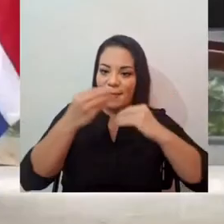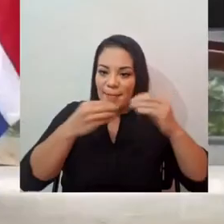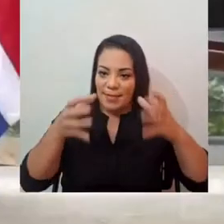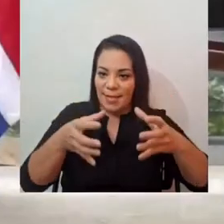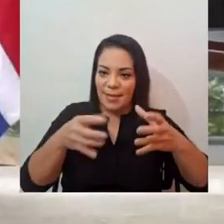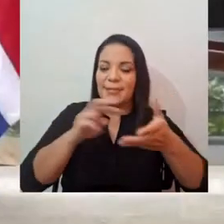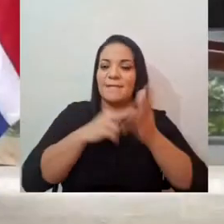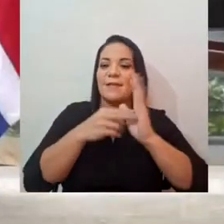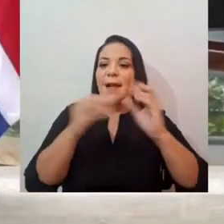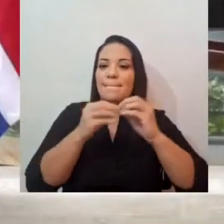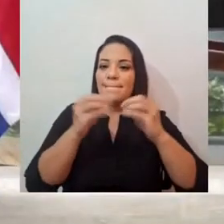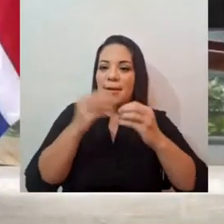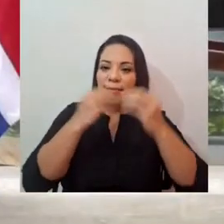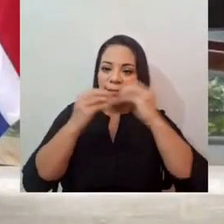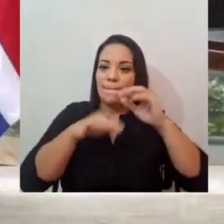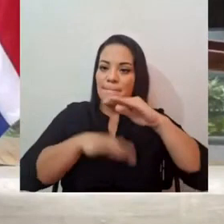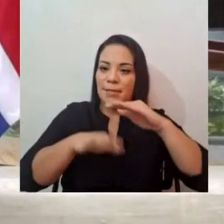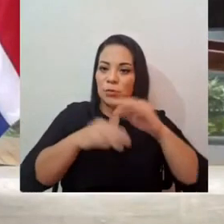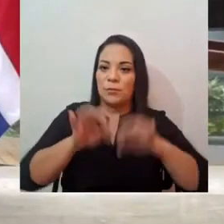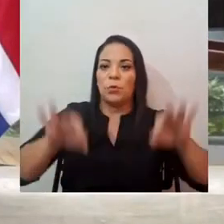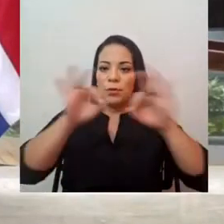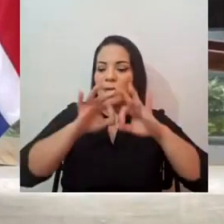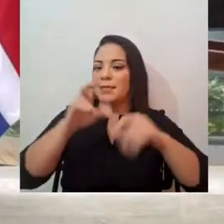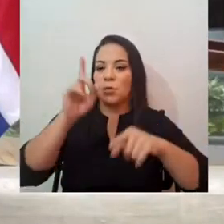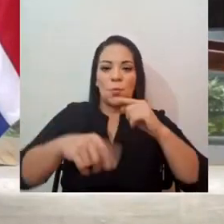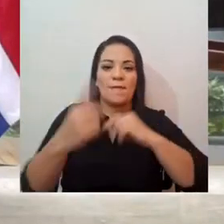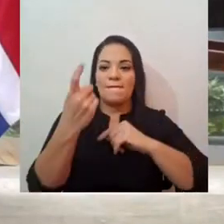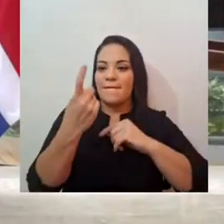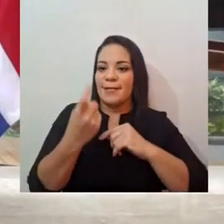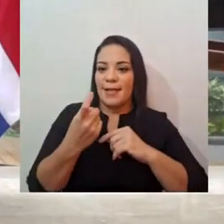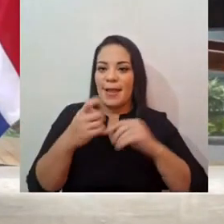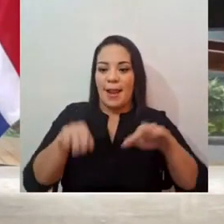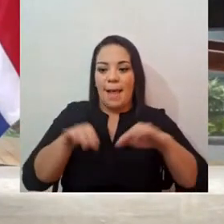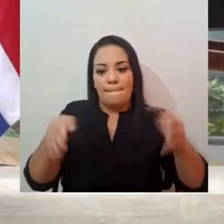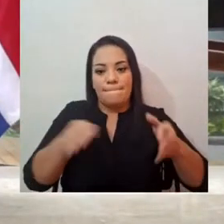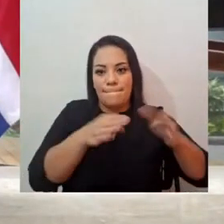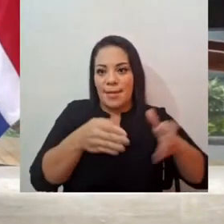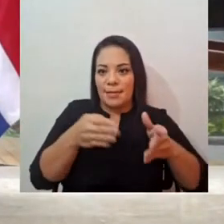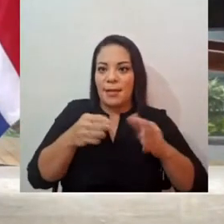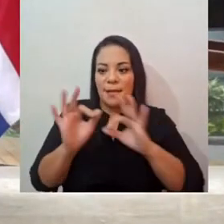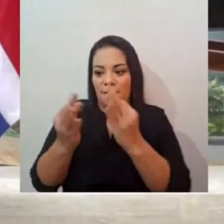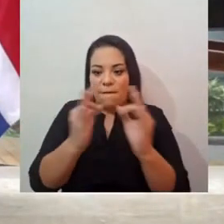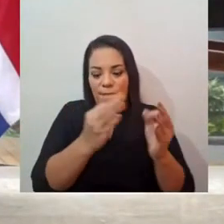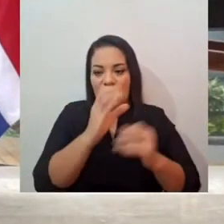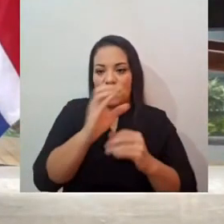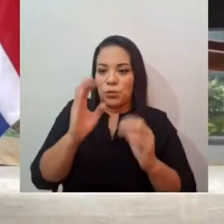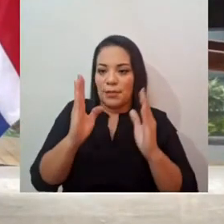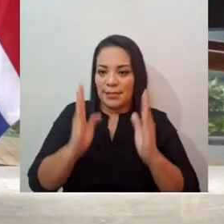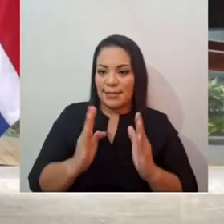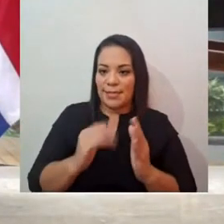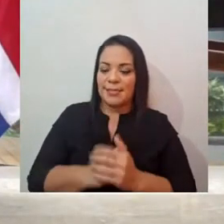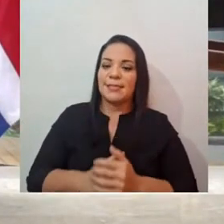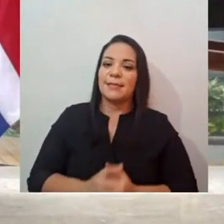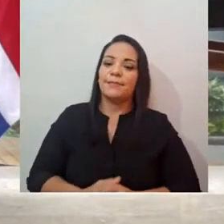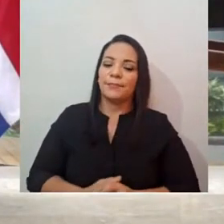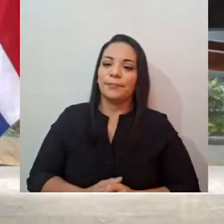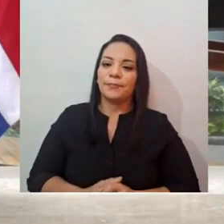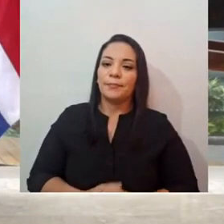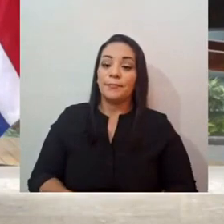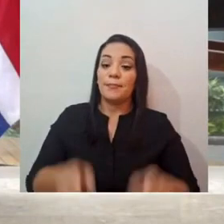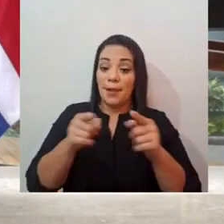más básicos que son infaltables en las mesas de los costarricenses. Y en esa,